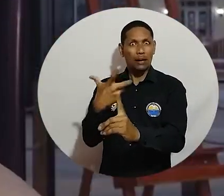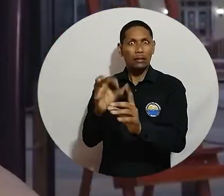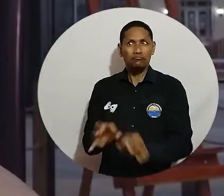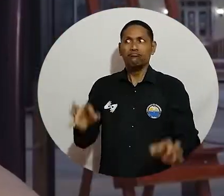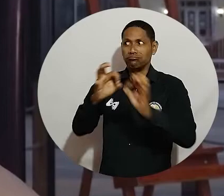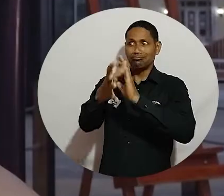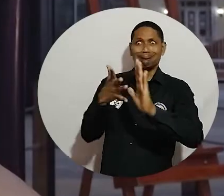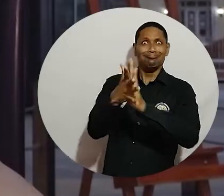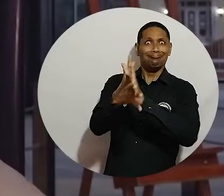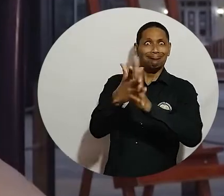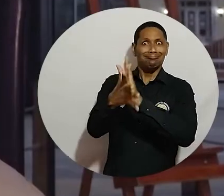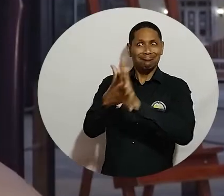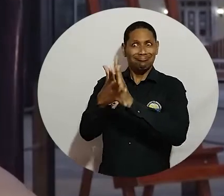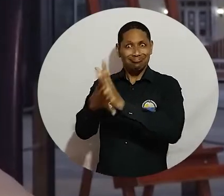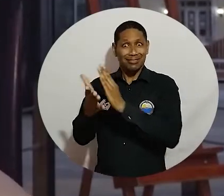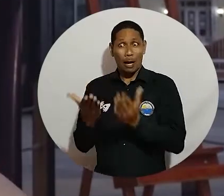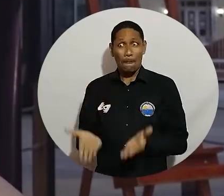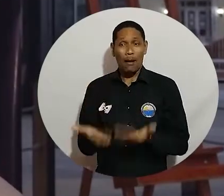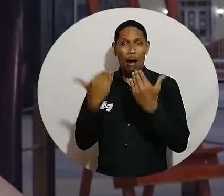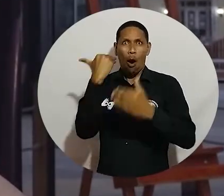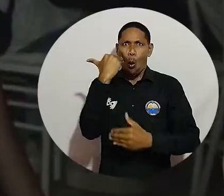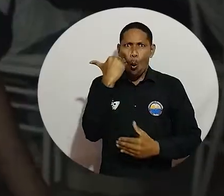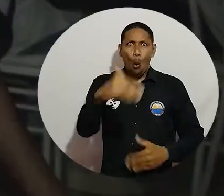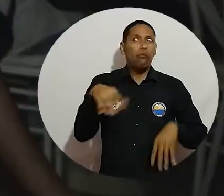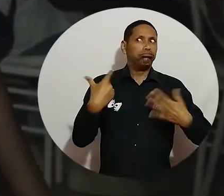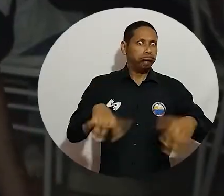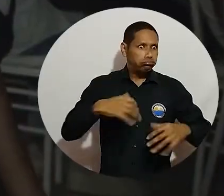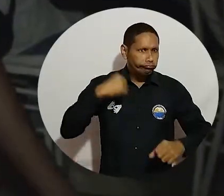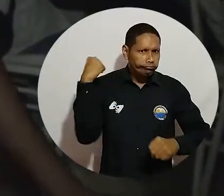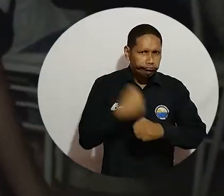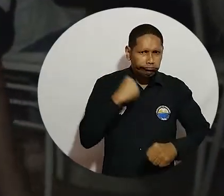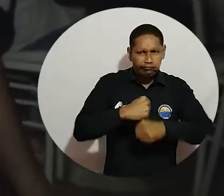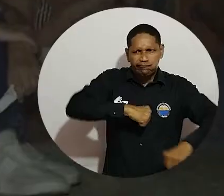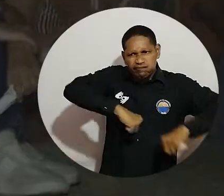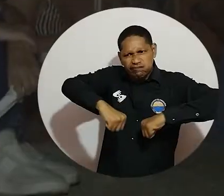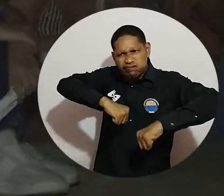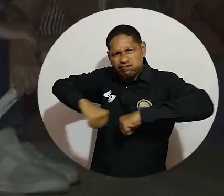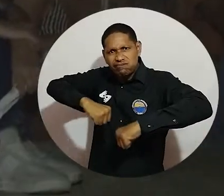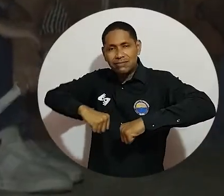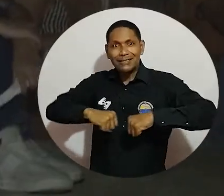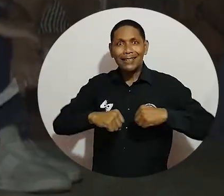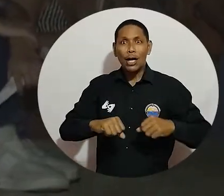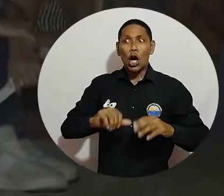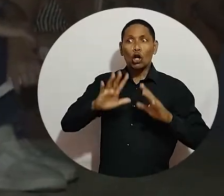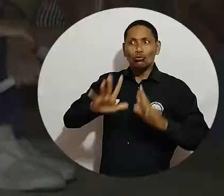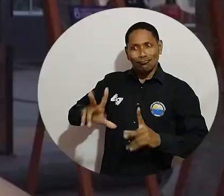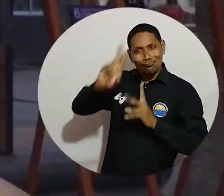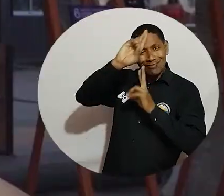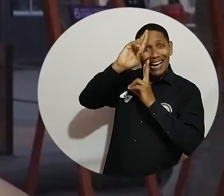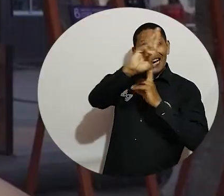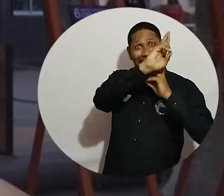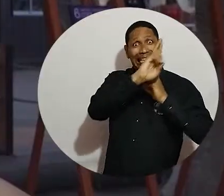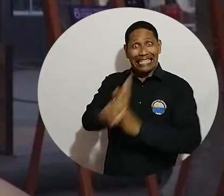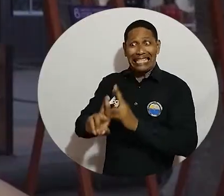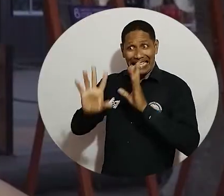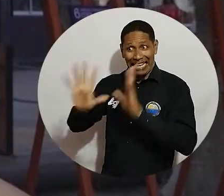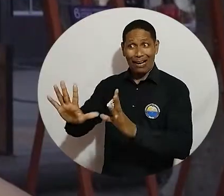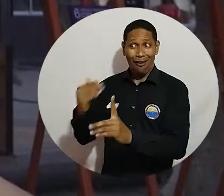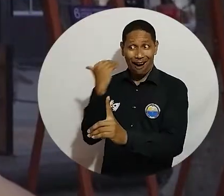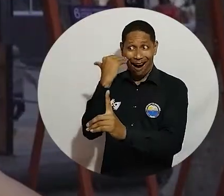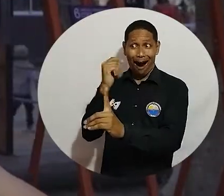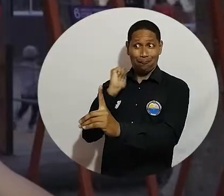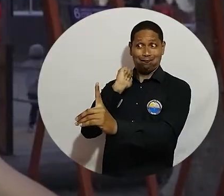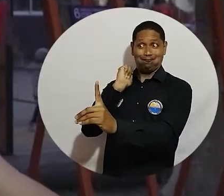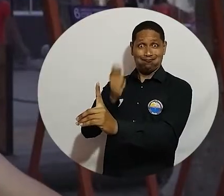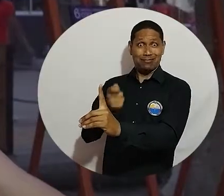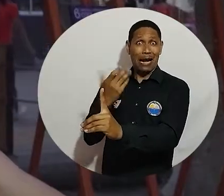lo que nos dice es que hay muchas cosas por contar y que habla mucho de esas maravillosas mujeres que hacen un trabajo tremendo y el festival de alguna manera lo